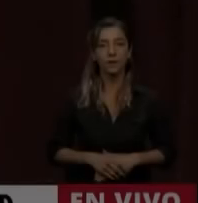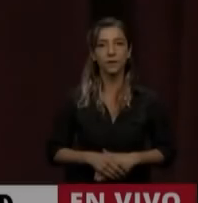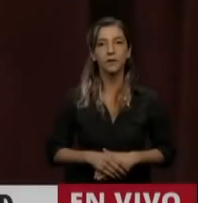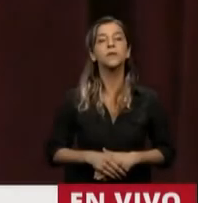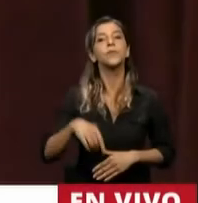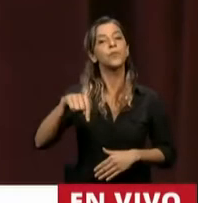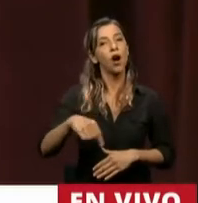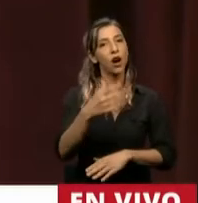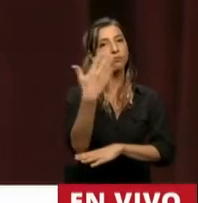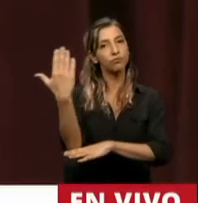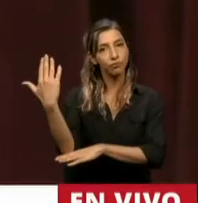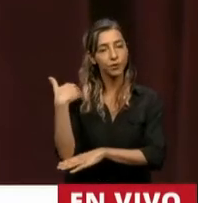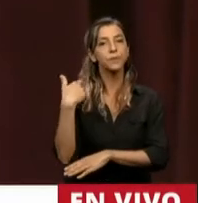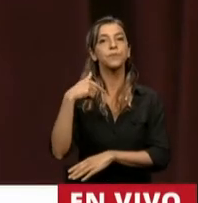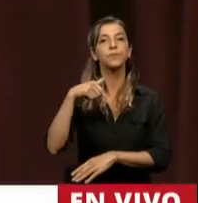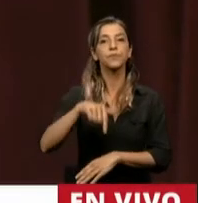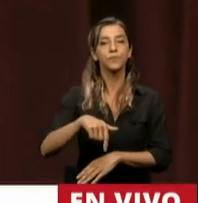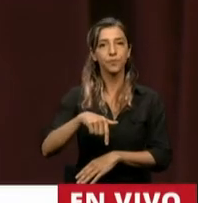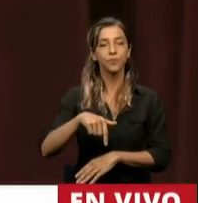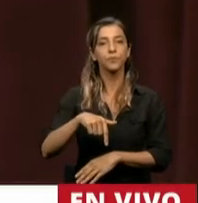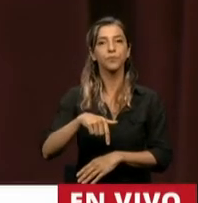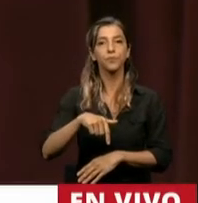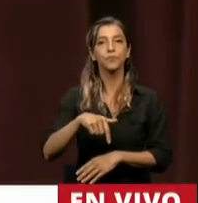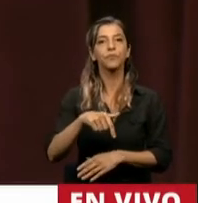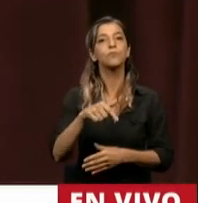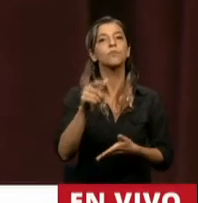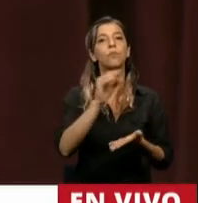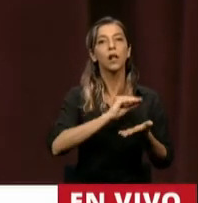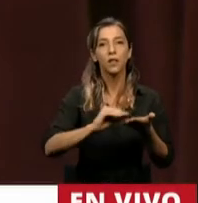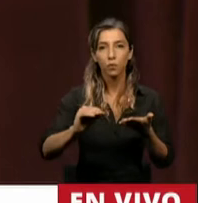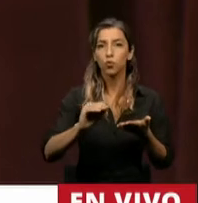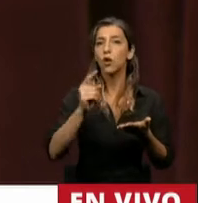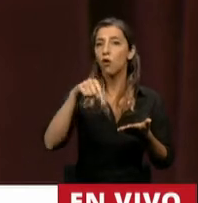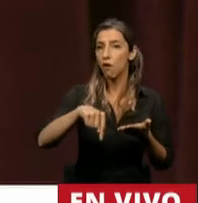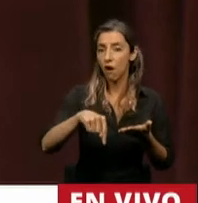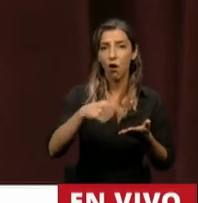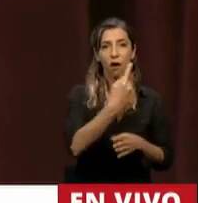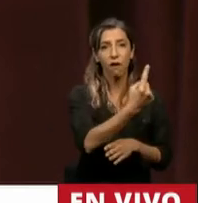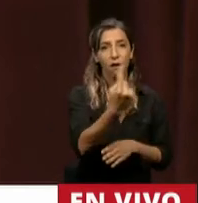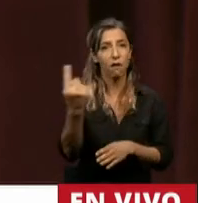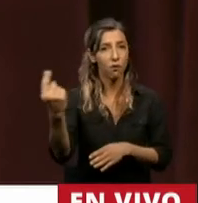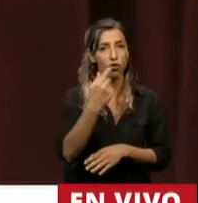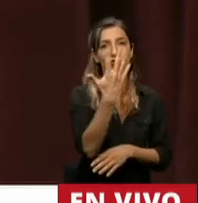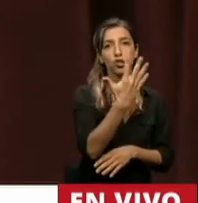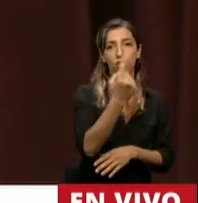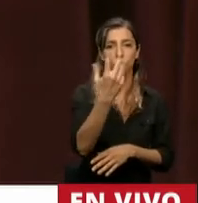Aguirre, Hilda Cecilia, en este segmento todos los diputados tienen cinco minutos.